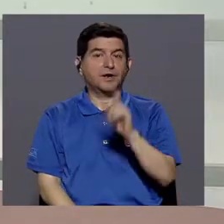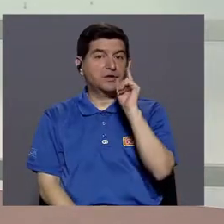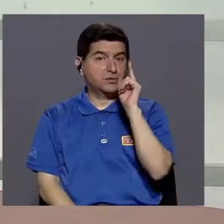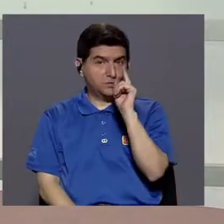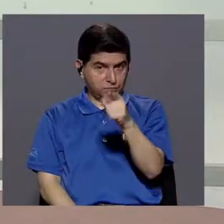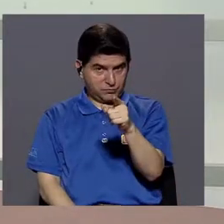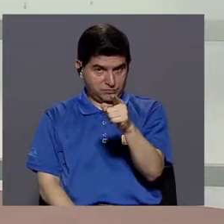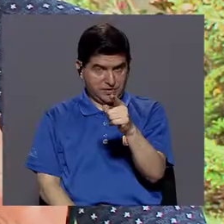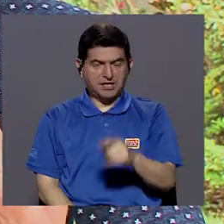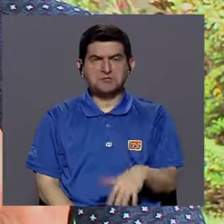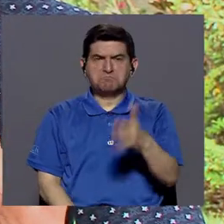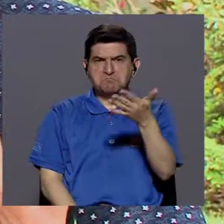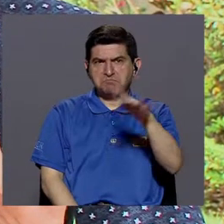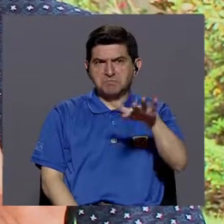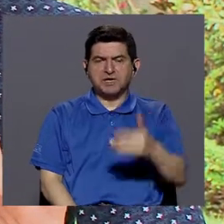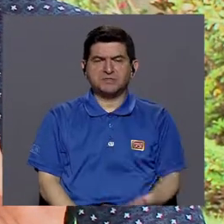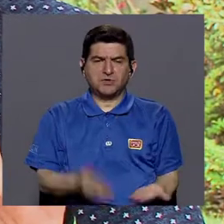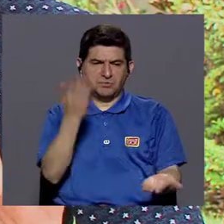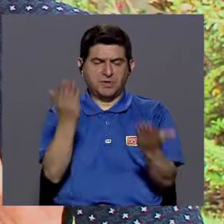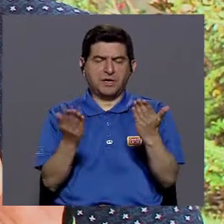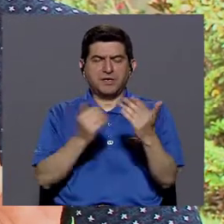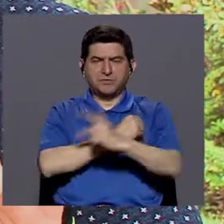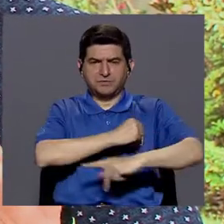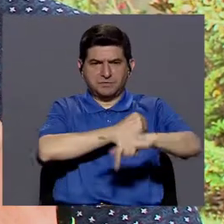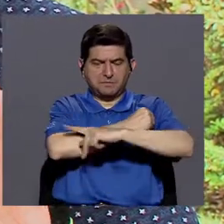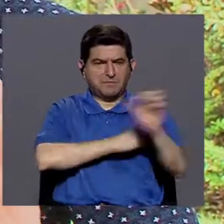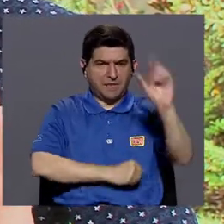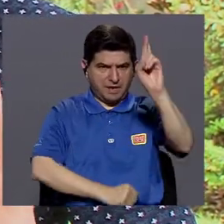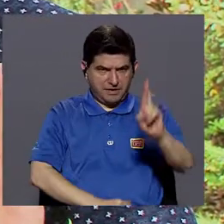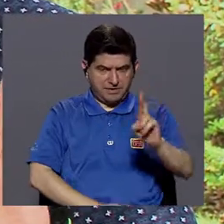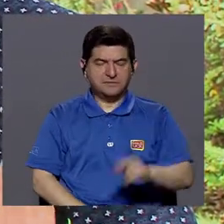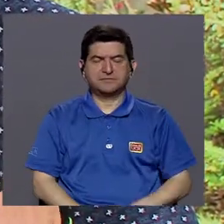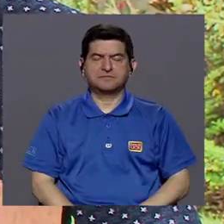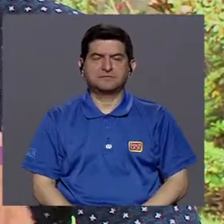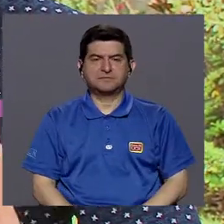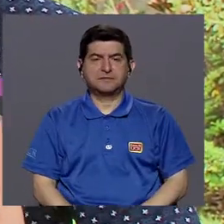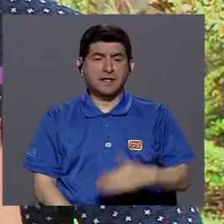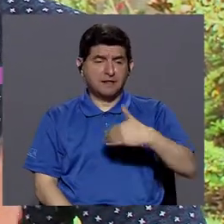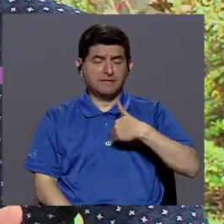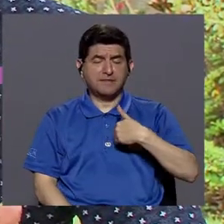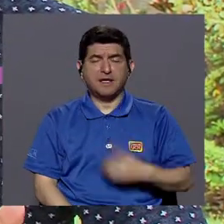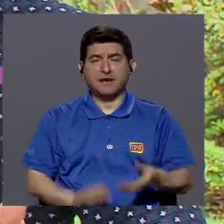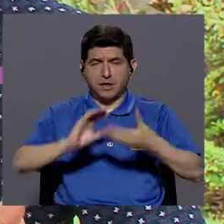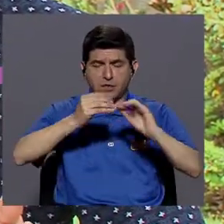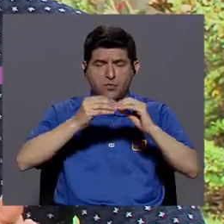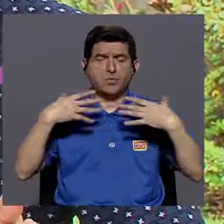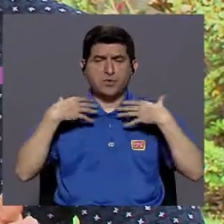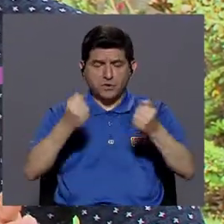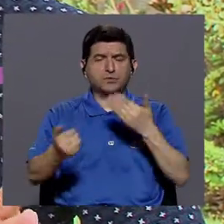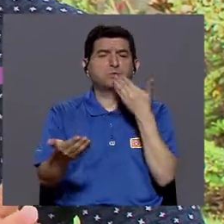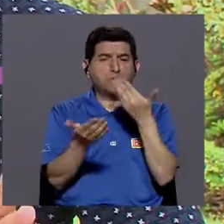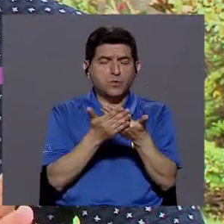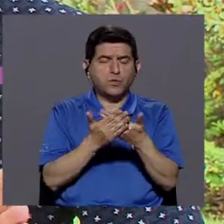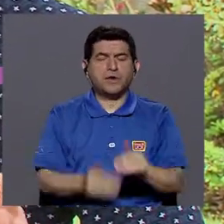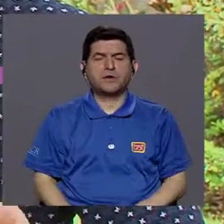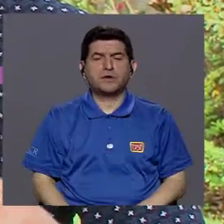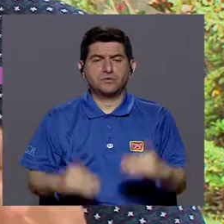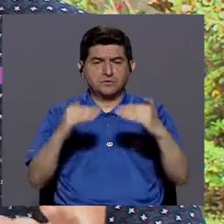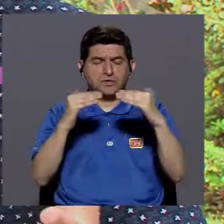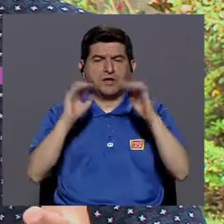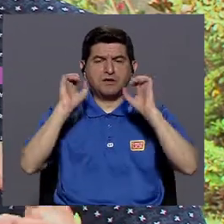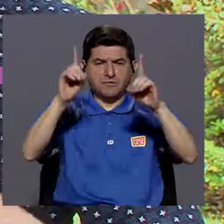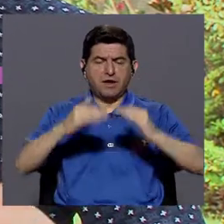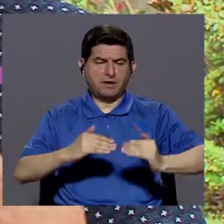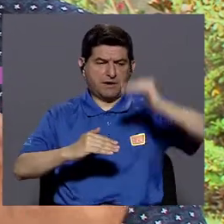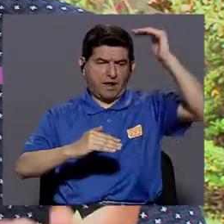de la vacunación. Si usted más o menos compara la situación de un país como Costa Rica, que tiene índices de salud